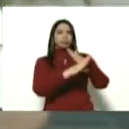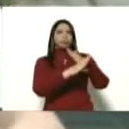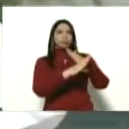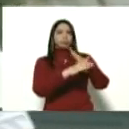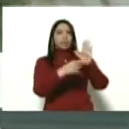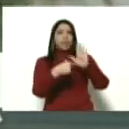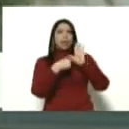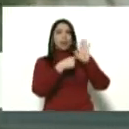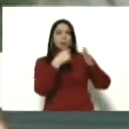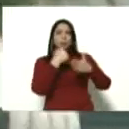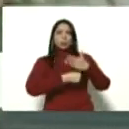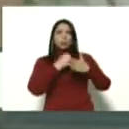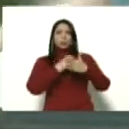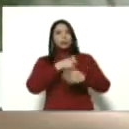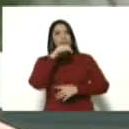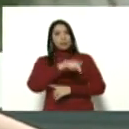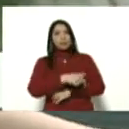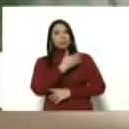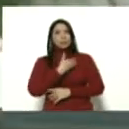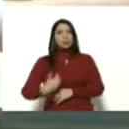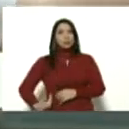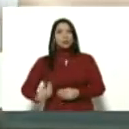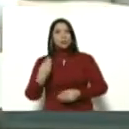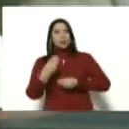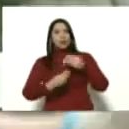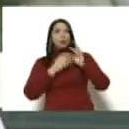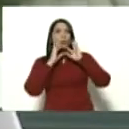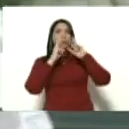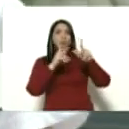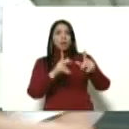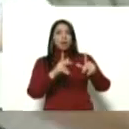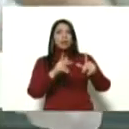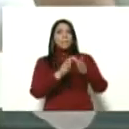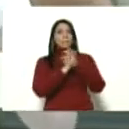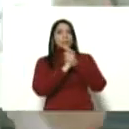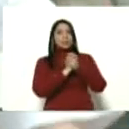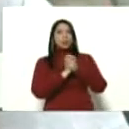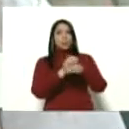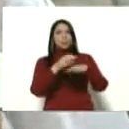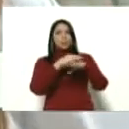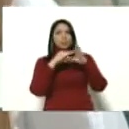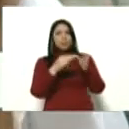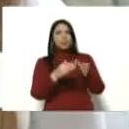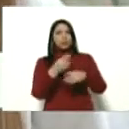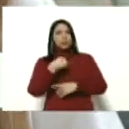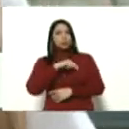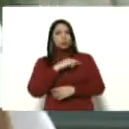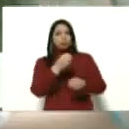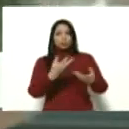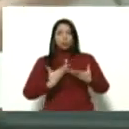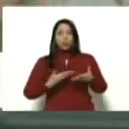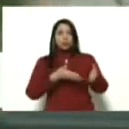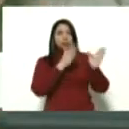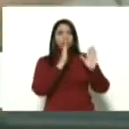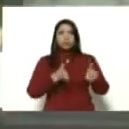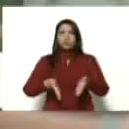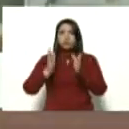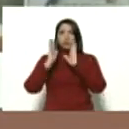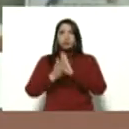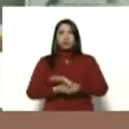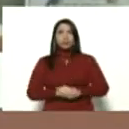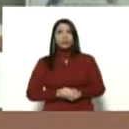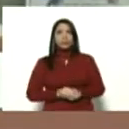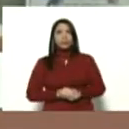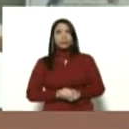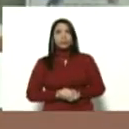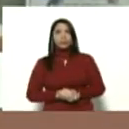aquí presidente voy a hacer una anécdota compañero ministro hemos recibido en nuestras torres servicio